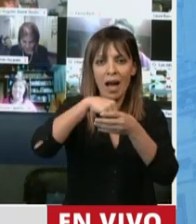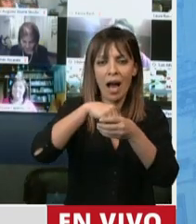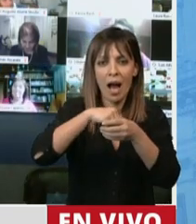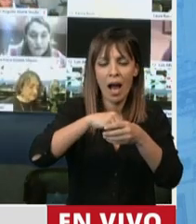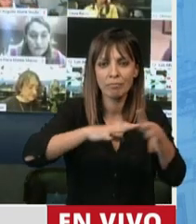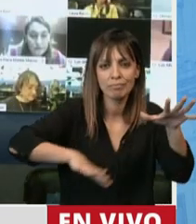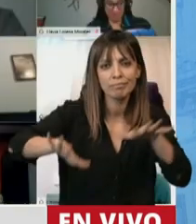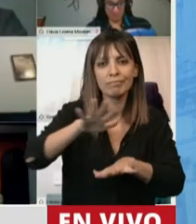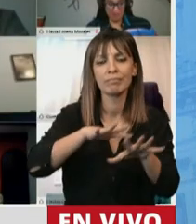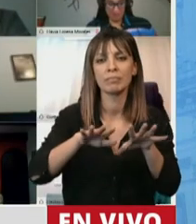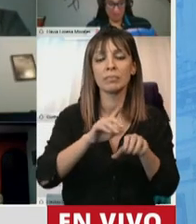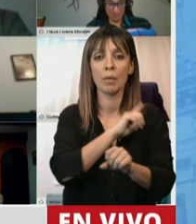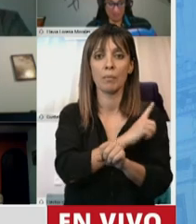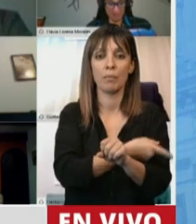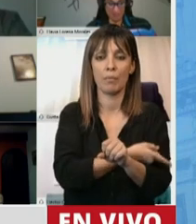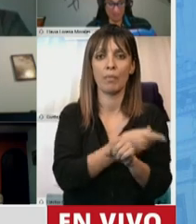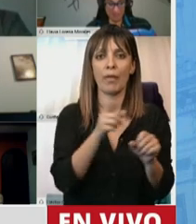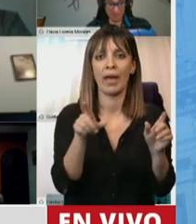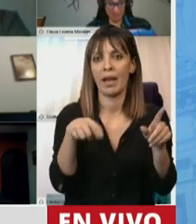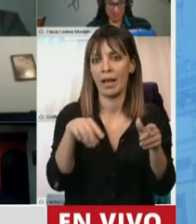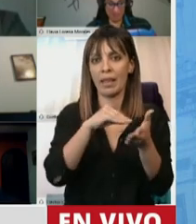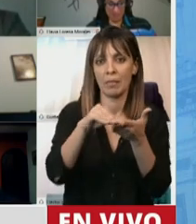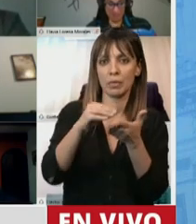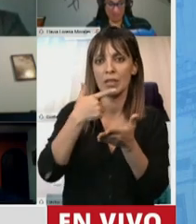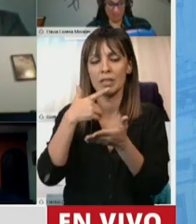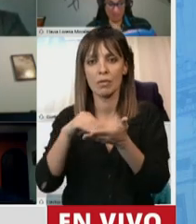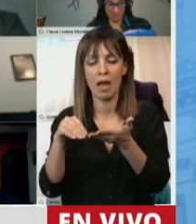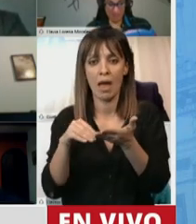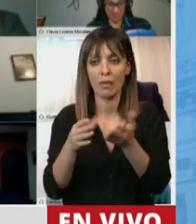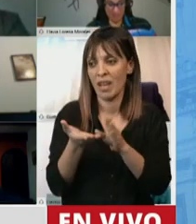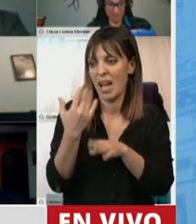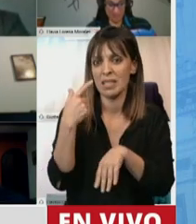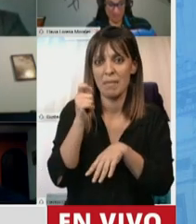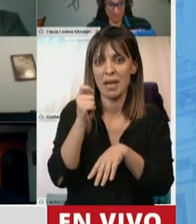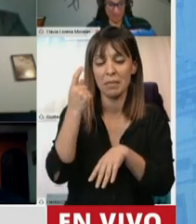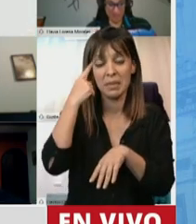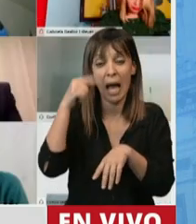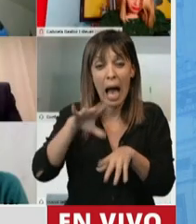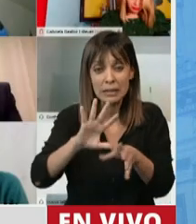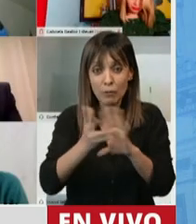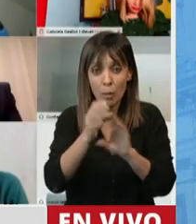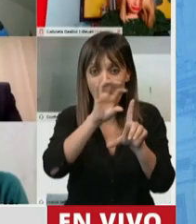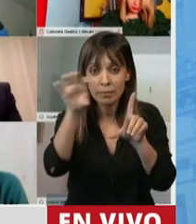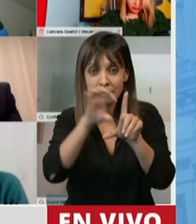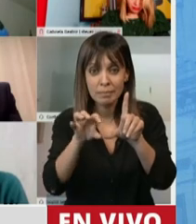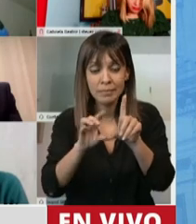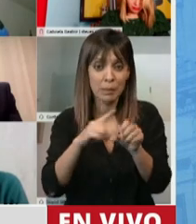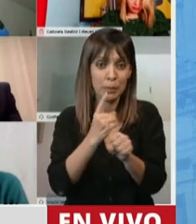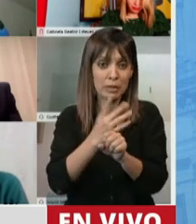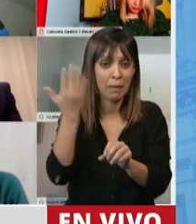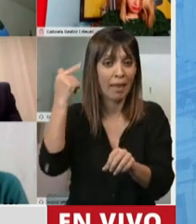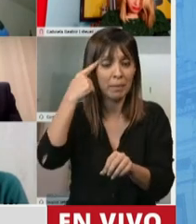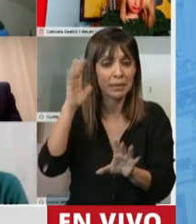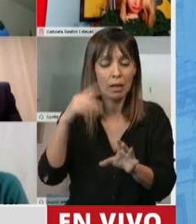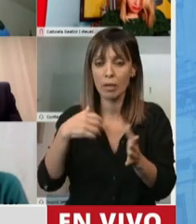Formar parte de un poder legislativo reunido de manera virtual algo impensado hace apenas unos meses atrás y es una muestra del impacto que ha tenido el virus en nuestra